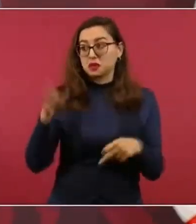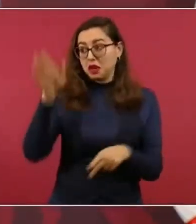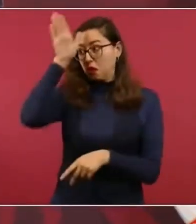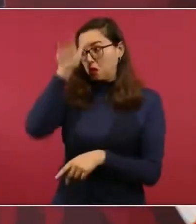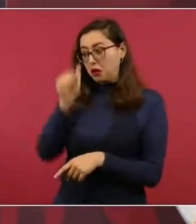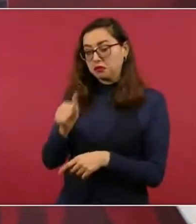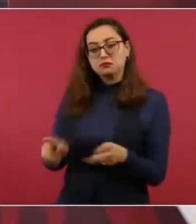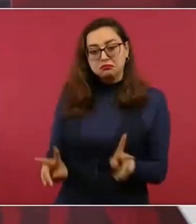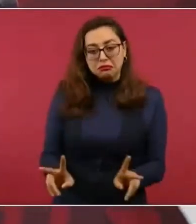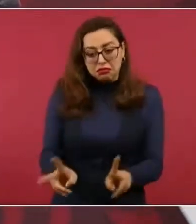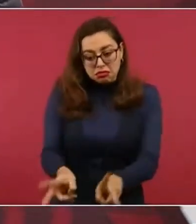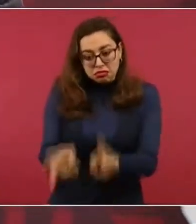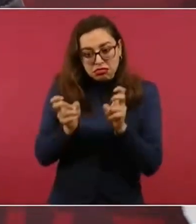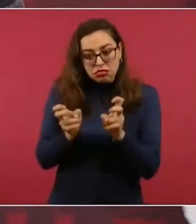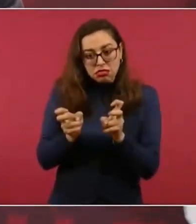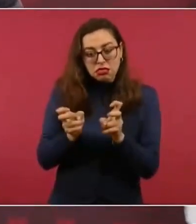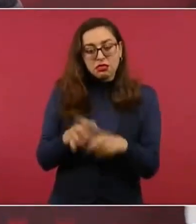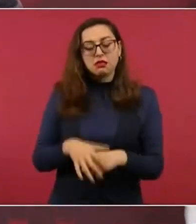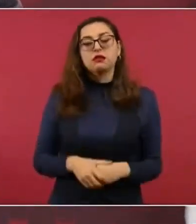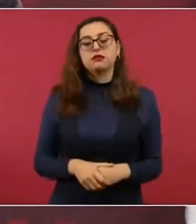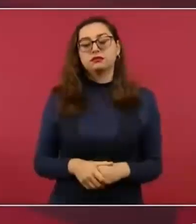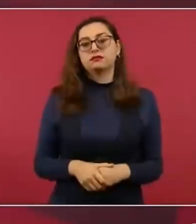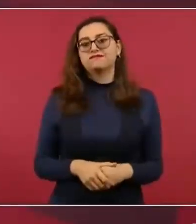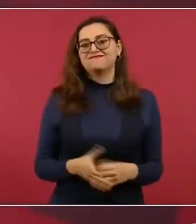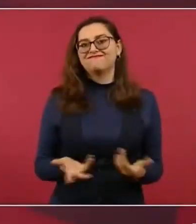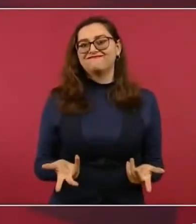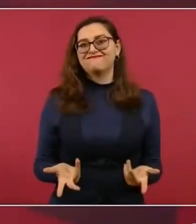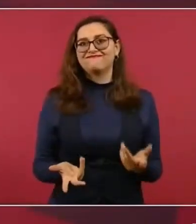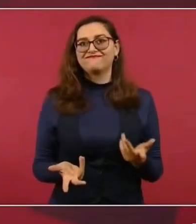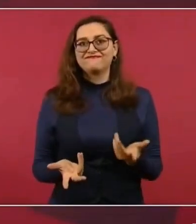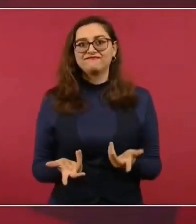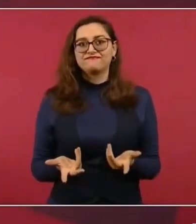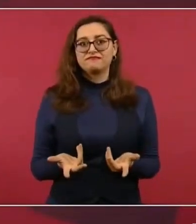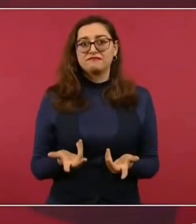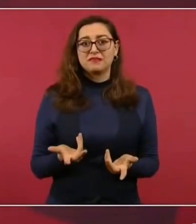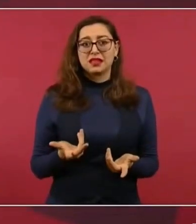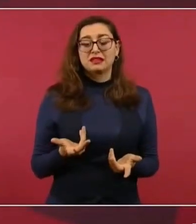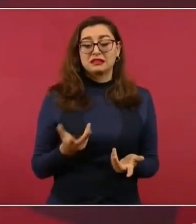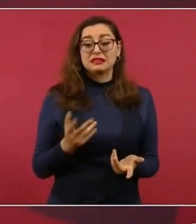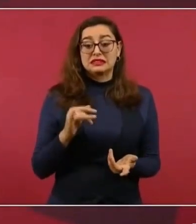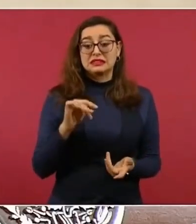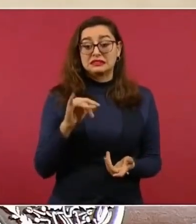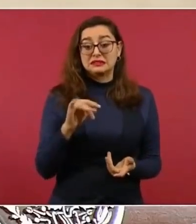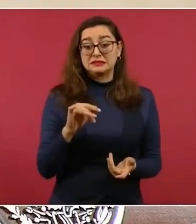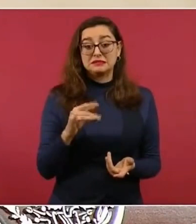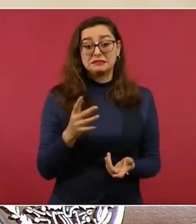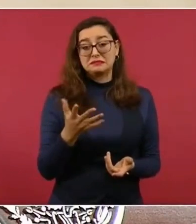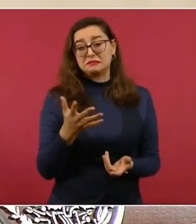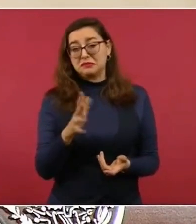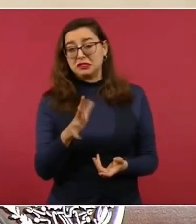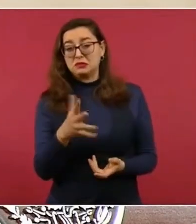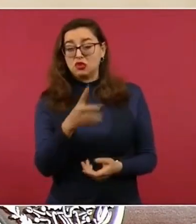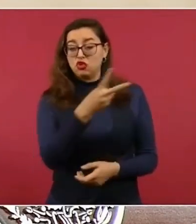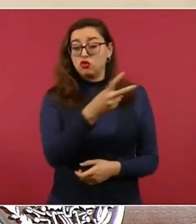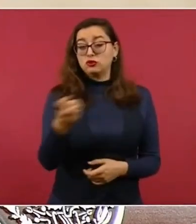no todos, pero sí estamos hablando en este caso, hasta de 200.